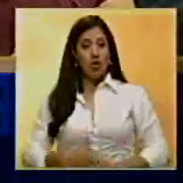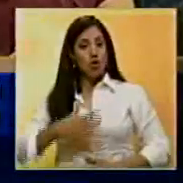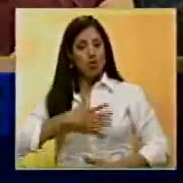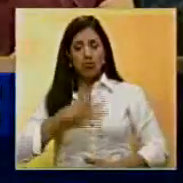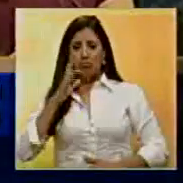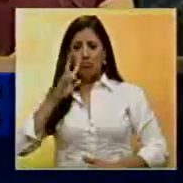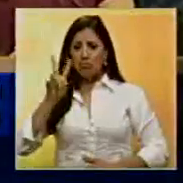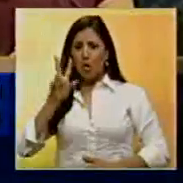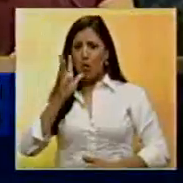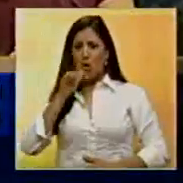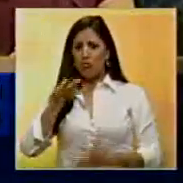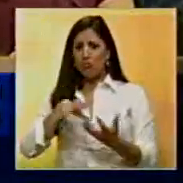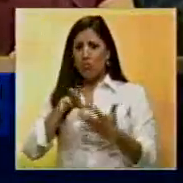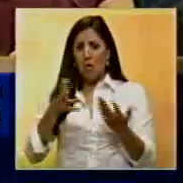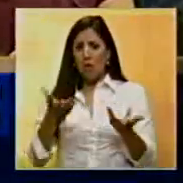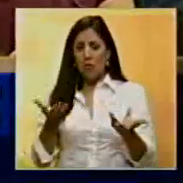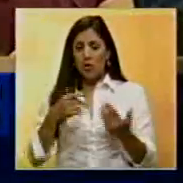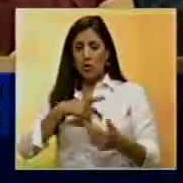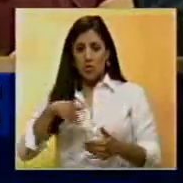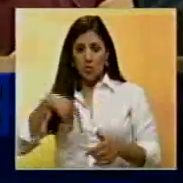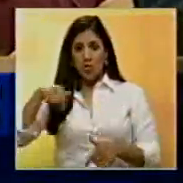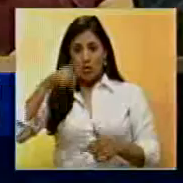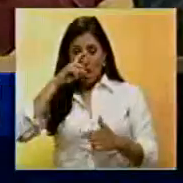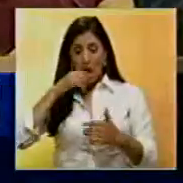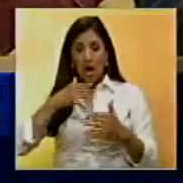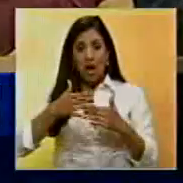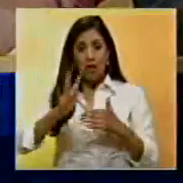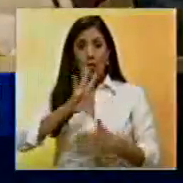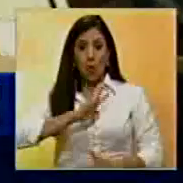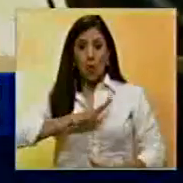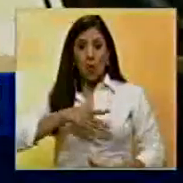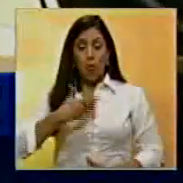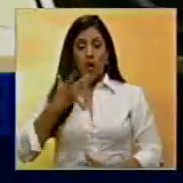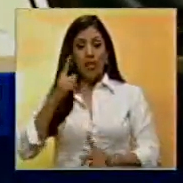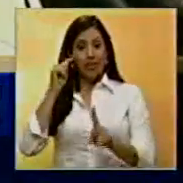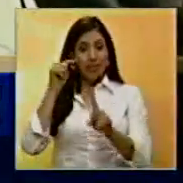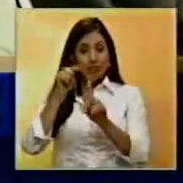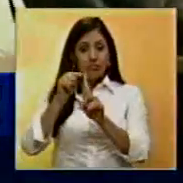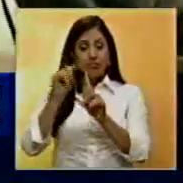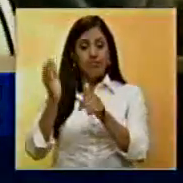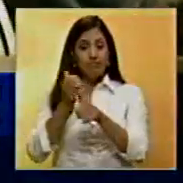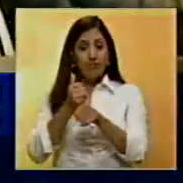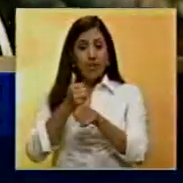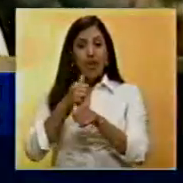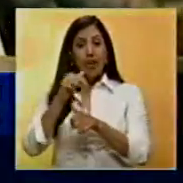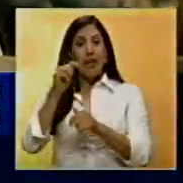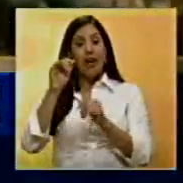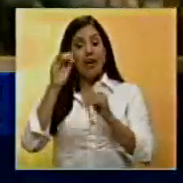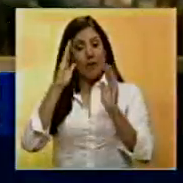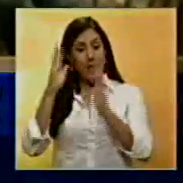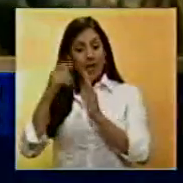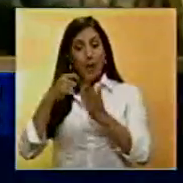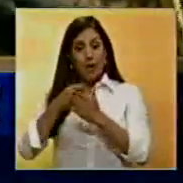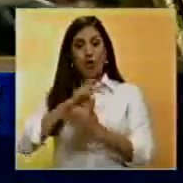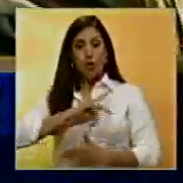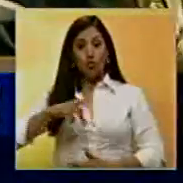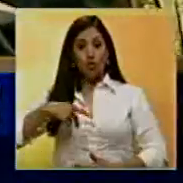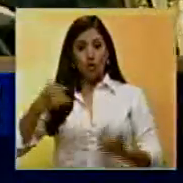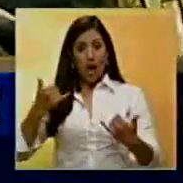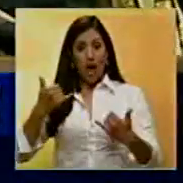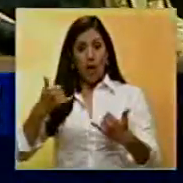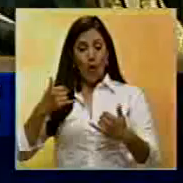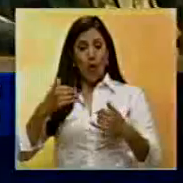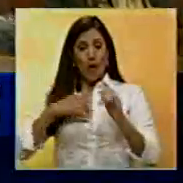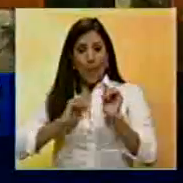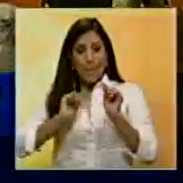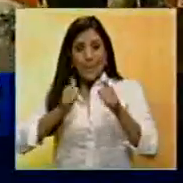no veo absolutamente ningún problema de que nosotros este año podamos estar alcanzando esa cifra y poniéndonos nosotros en